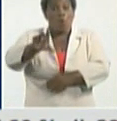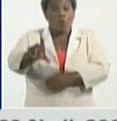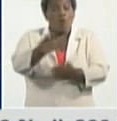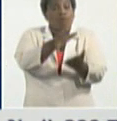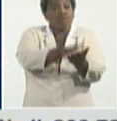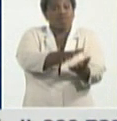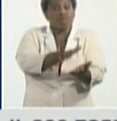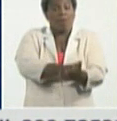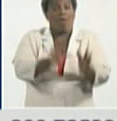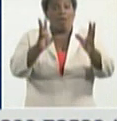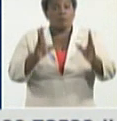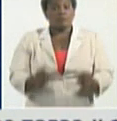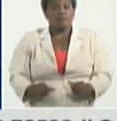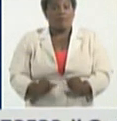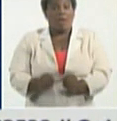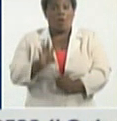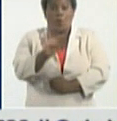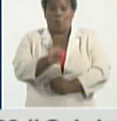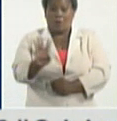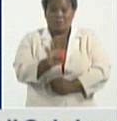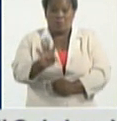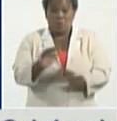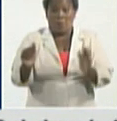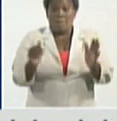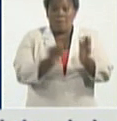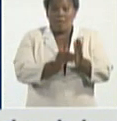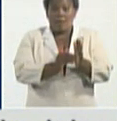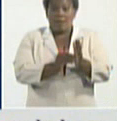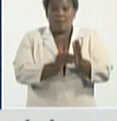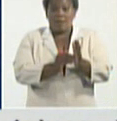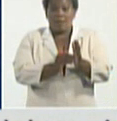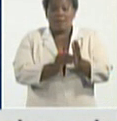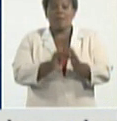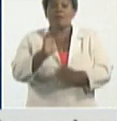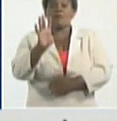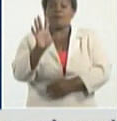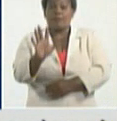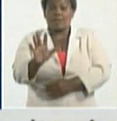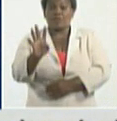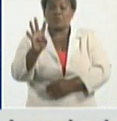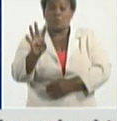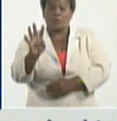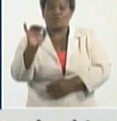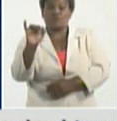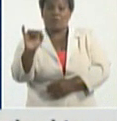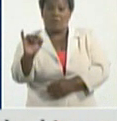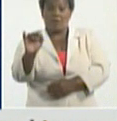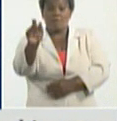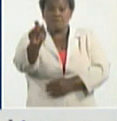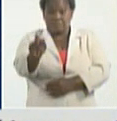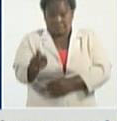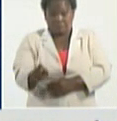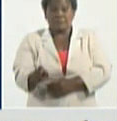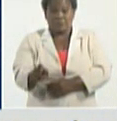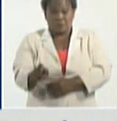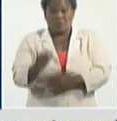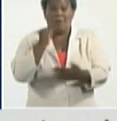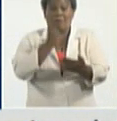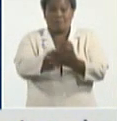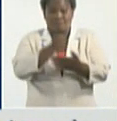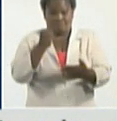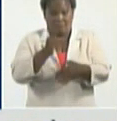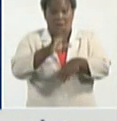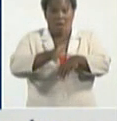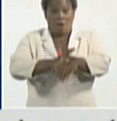elevada cifra de 44.546 pacientes diagnosticados con la